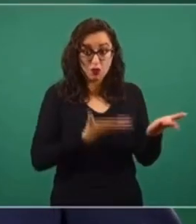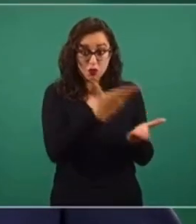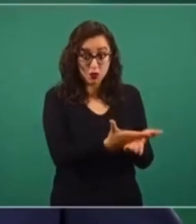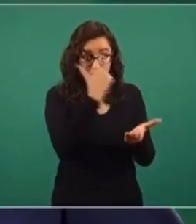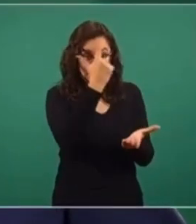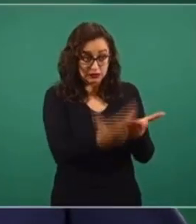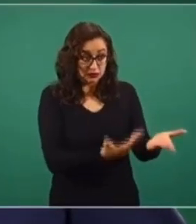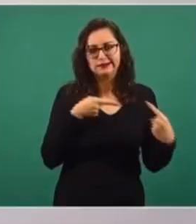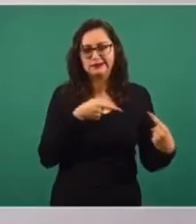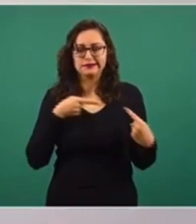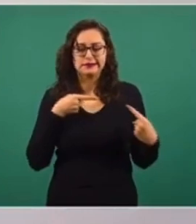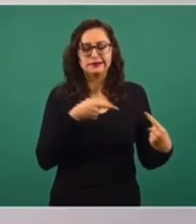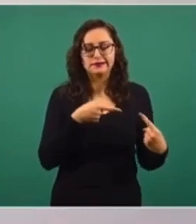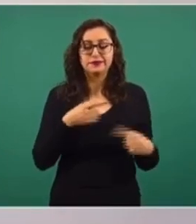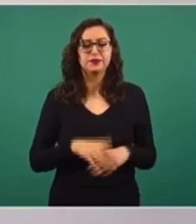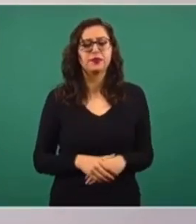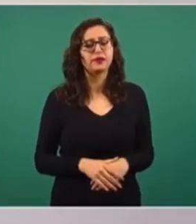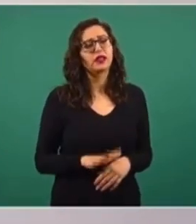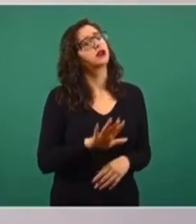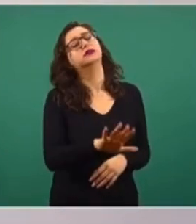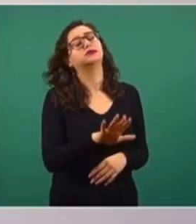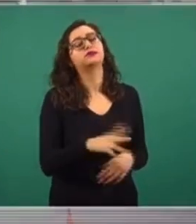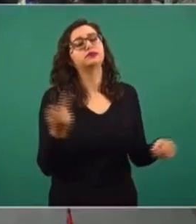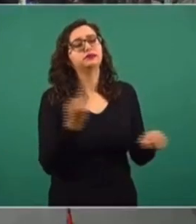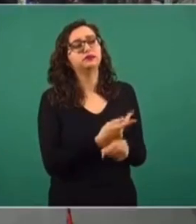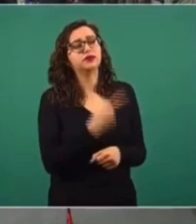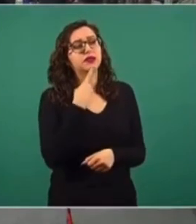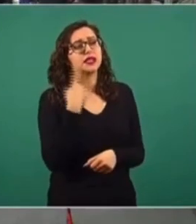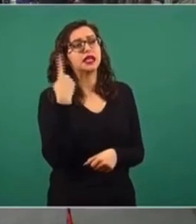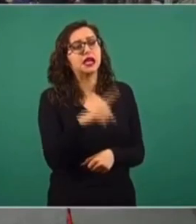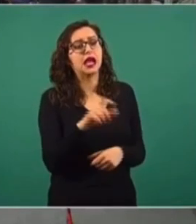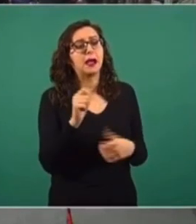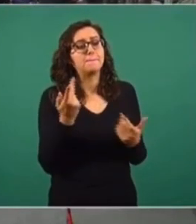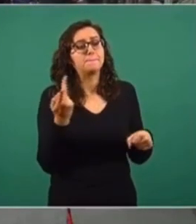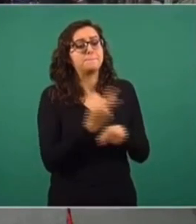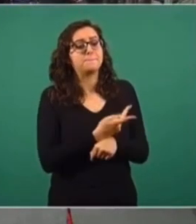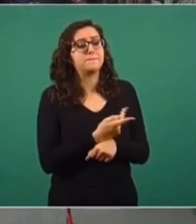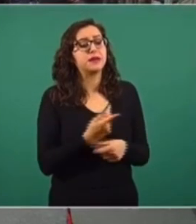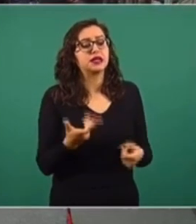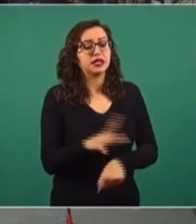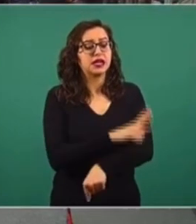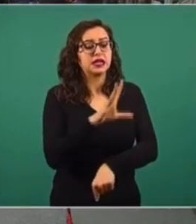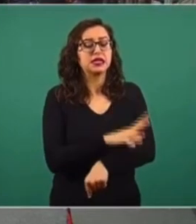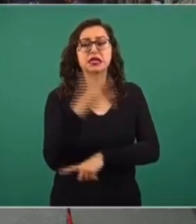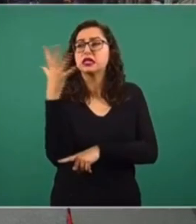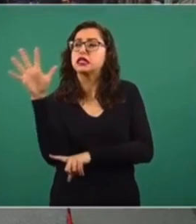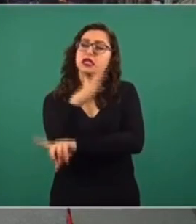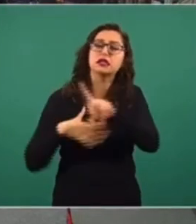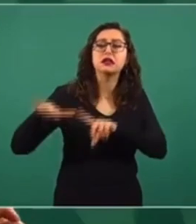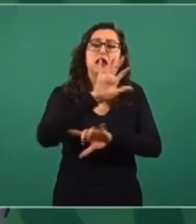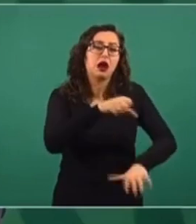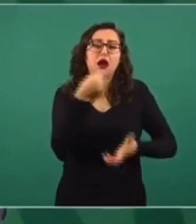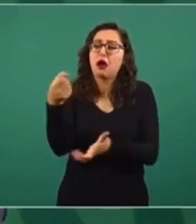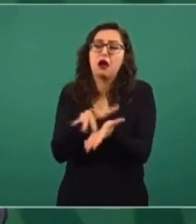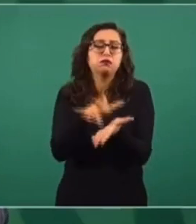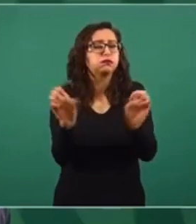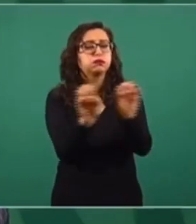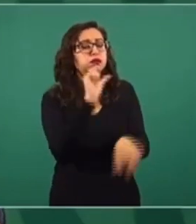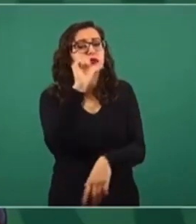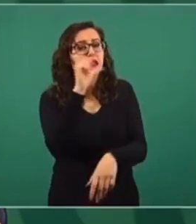estaba acordado. ¿Se quejan fundamentalmente de un aparente bloqueo a las inversiones para energías limpias? No, es que